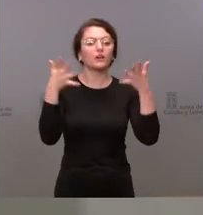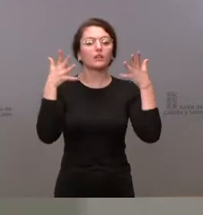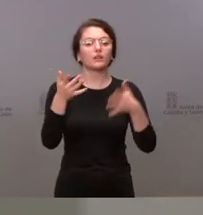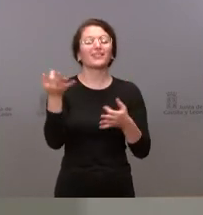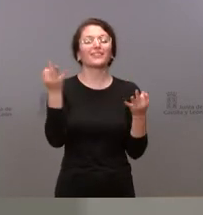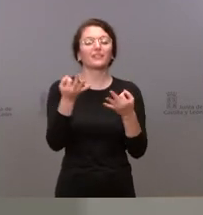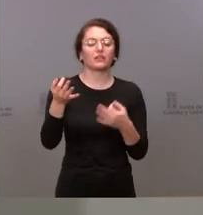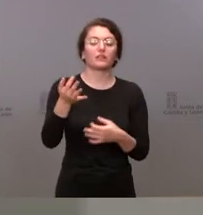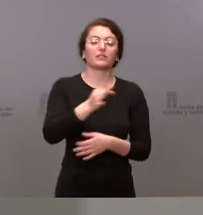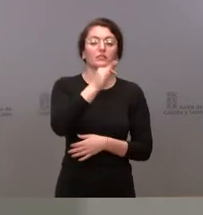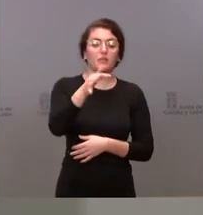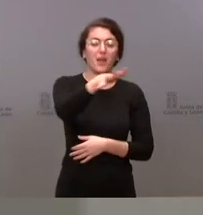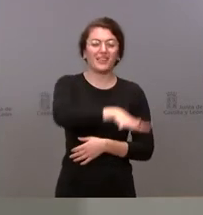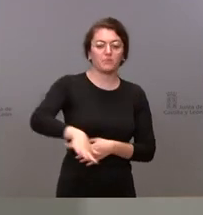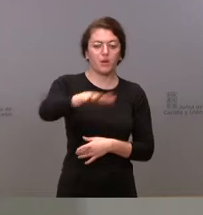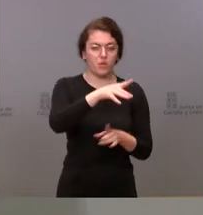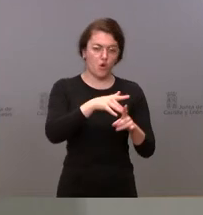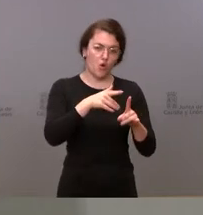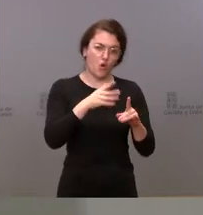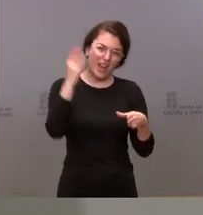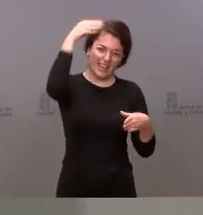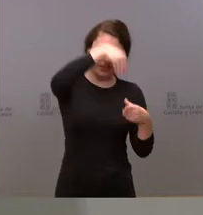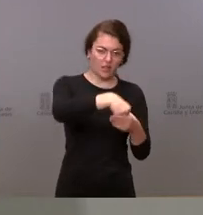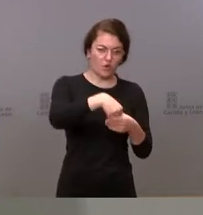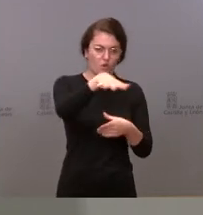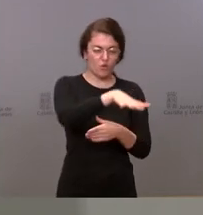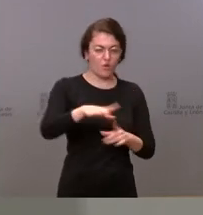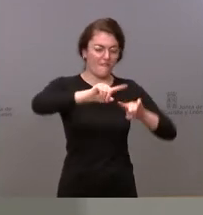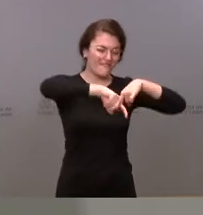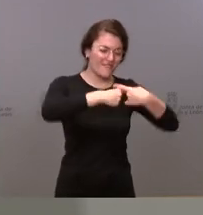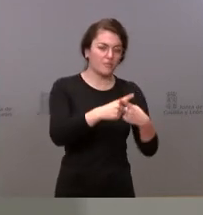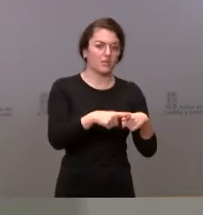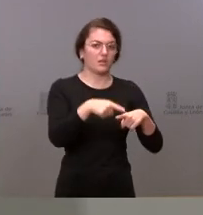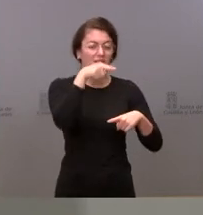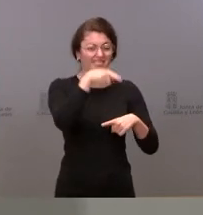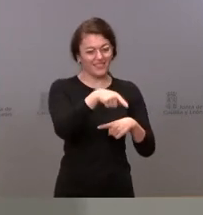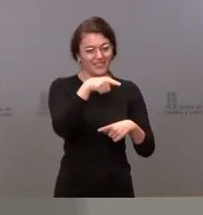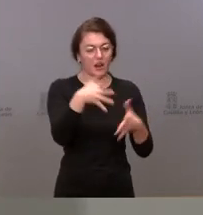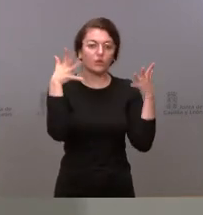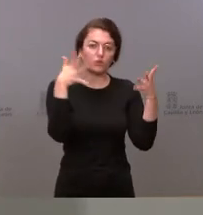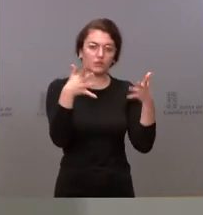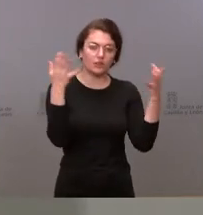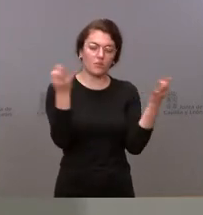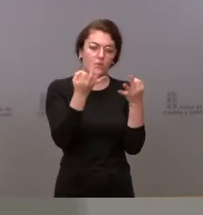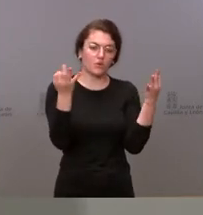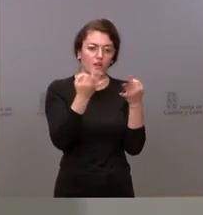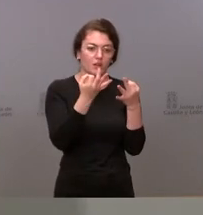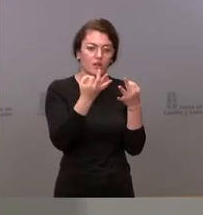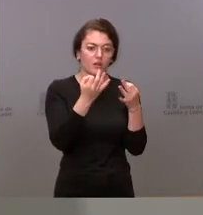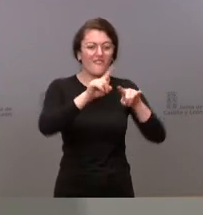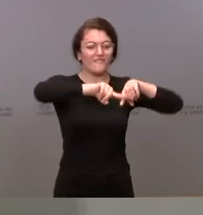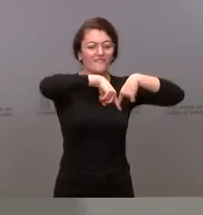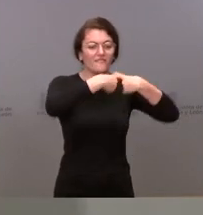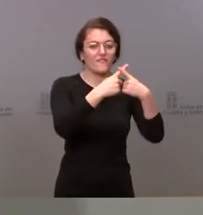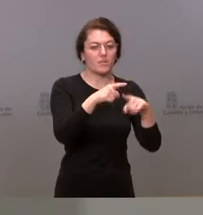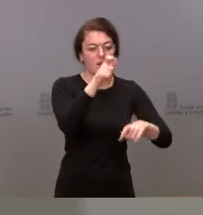interior de ámbito familiar en el que recomendamos claramente la reducción del número de unidades familiares y el número de personas que